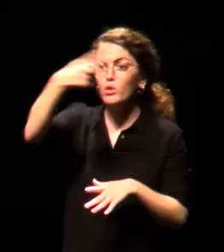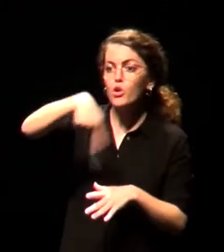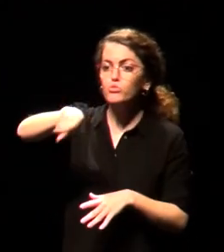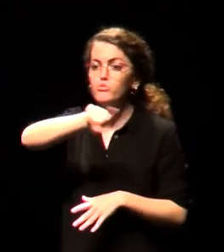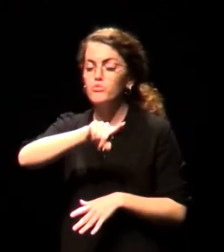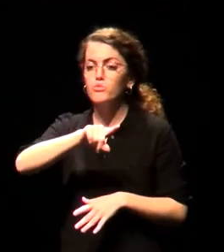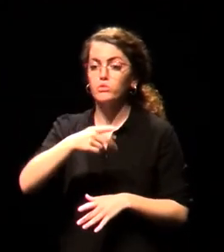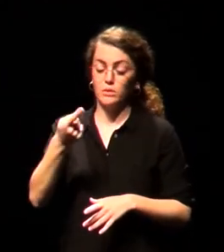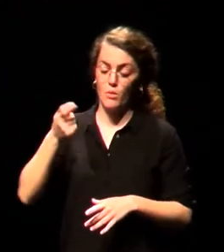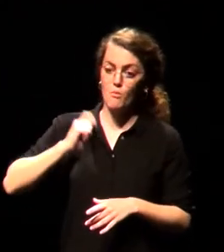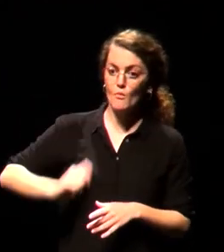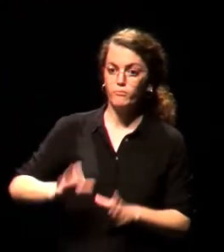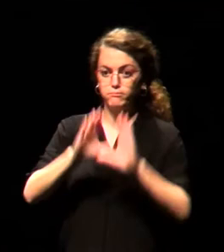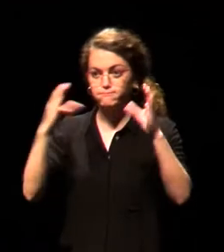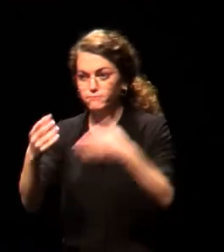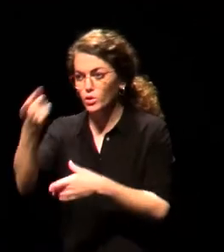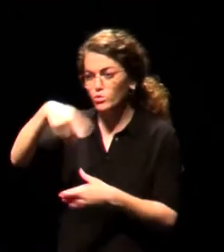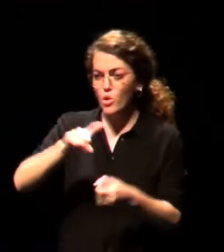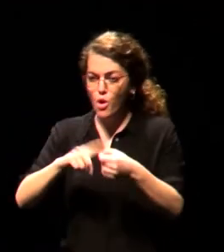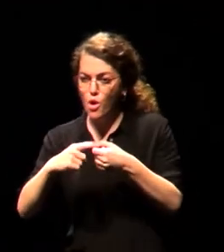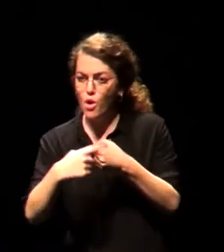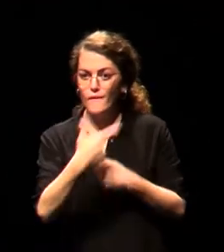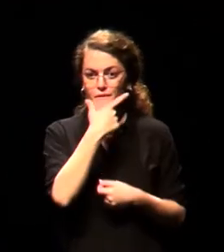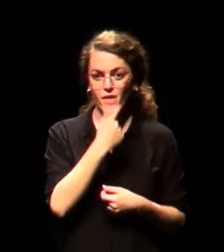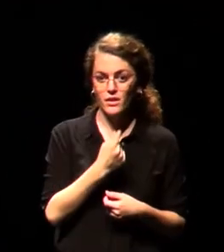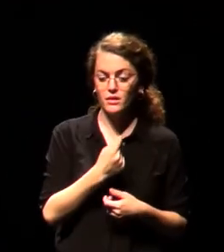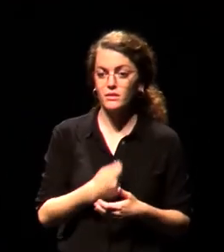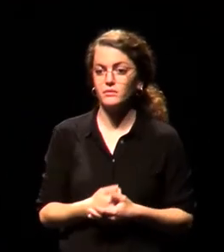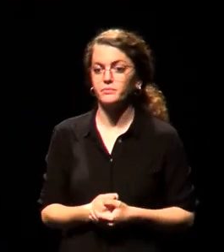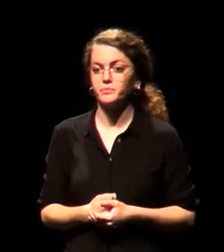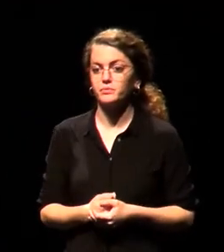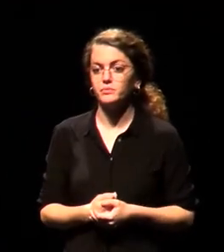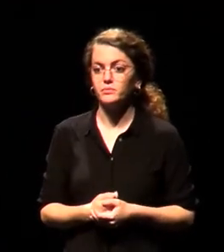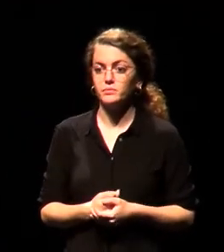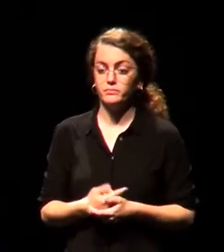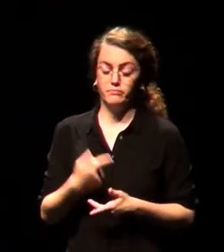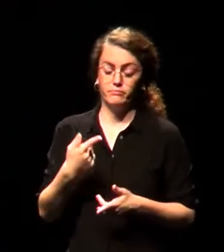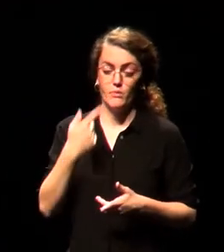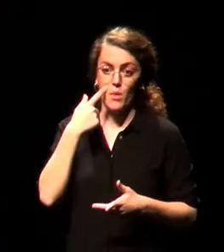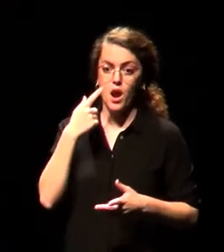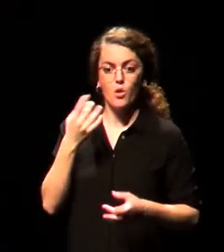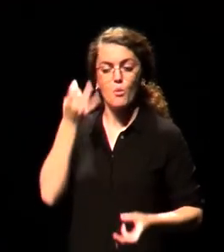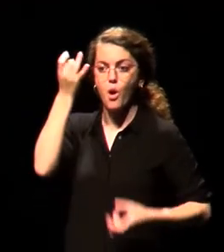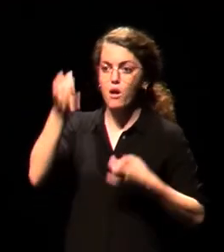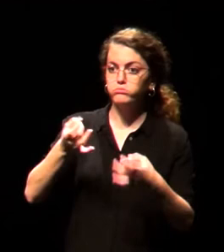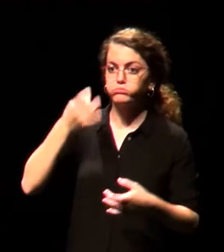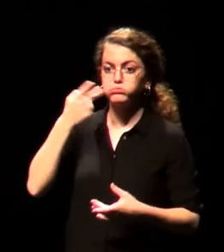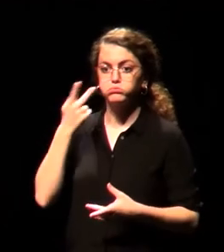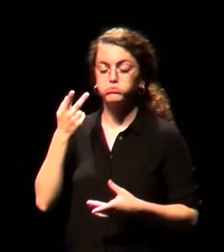que en todos los casos participaron muy activamente, mostrando todas las actividades que se estaban realizando en